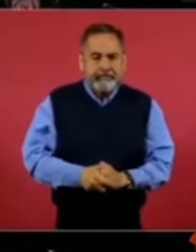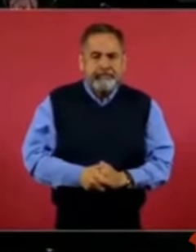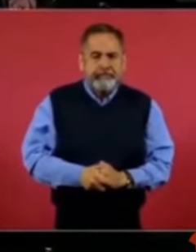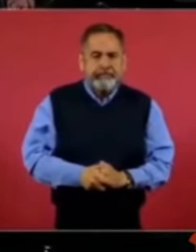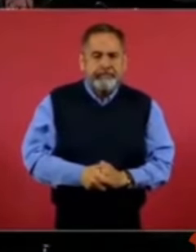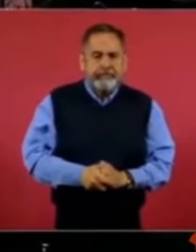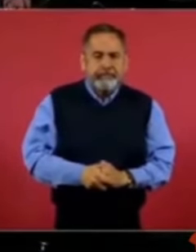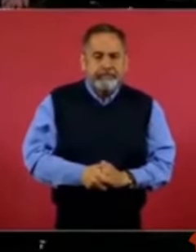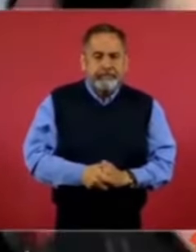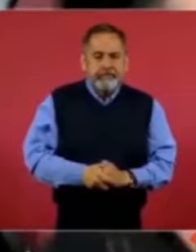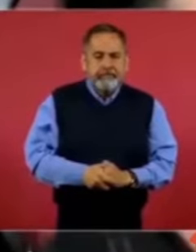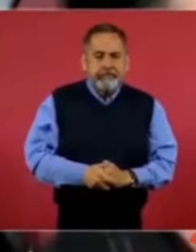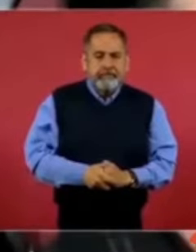transcurso del día, o más importante.